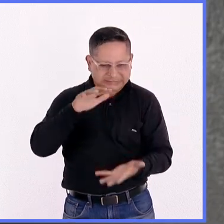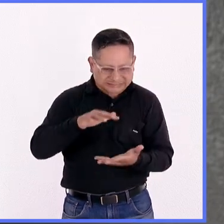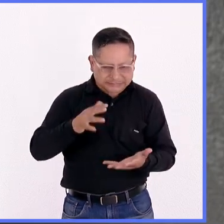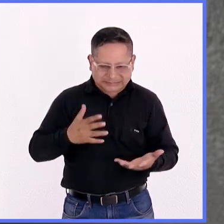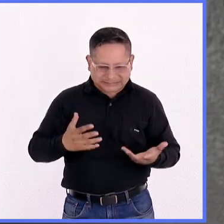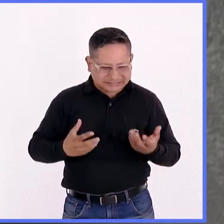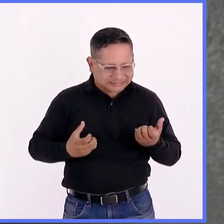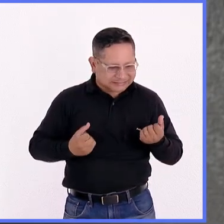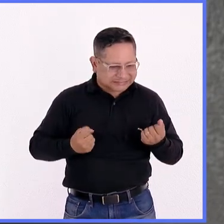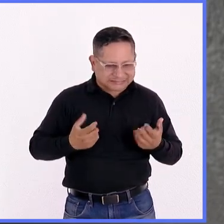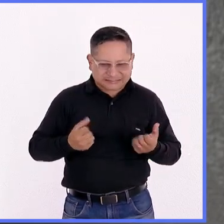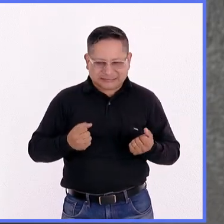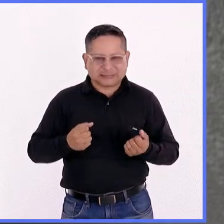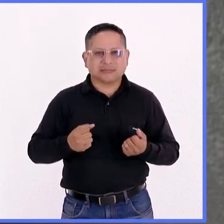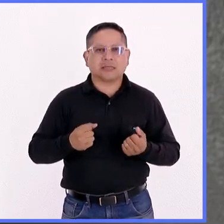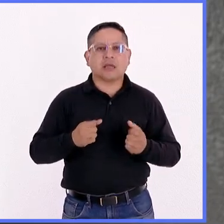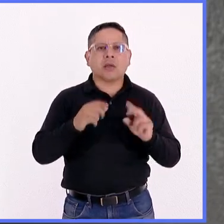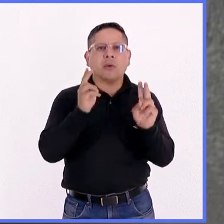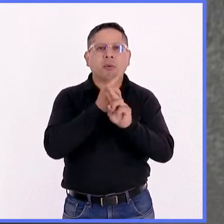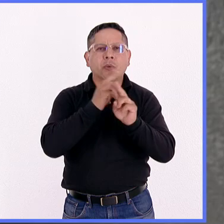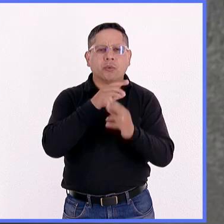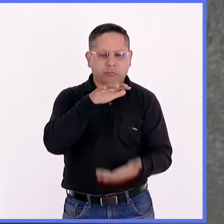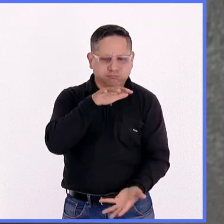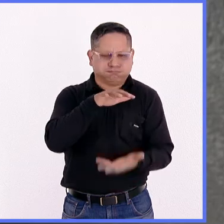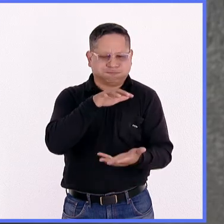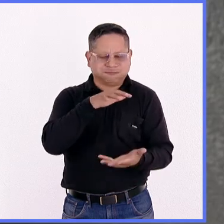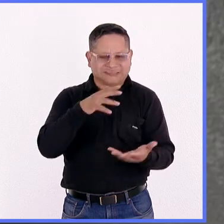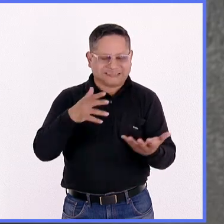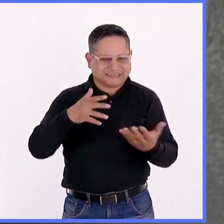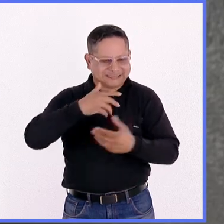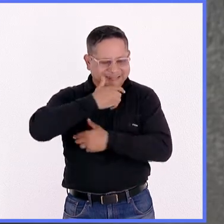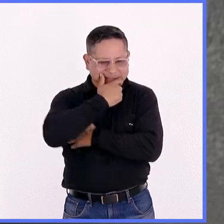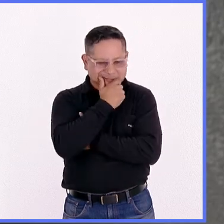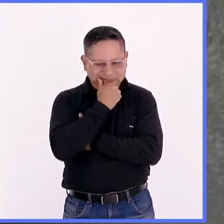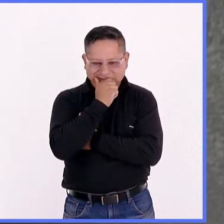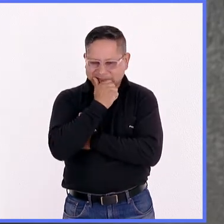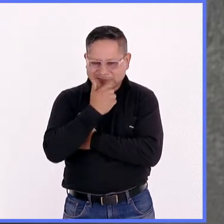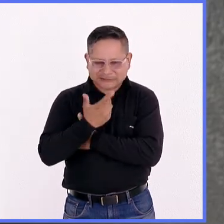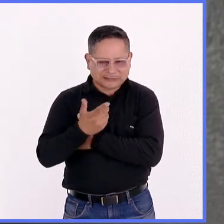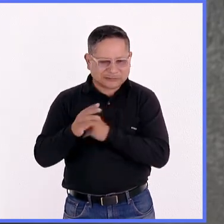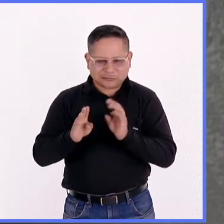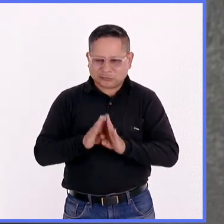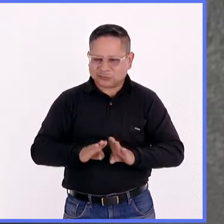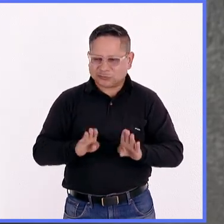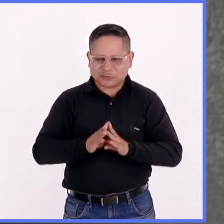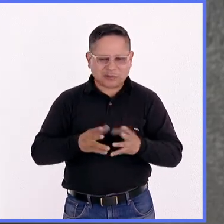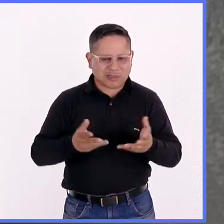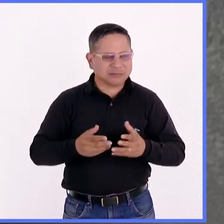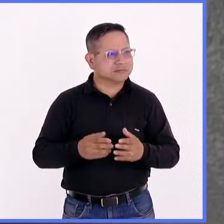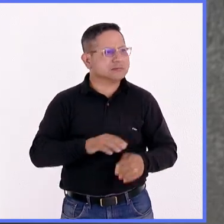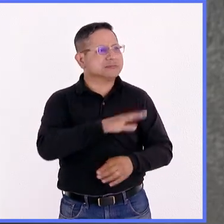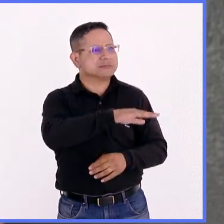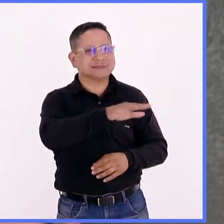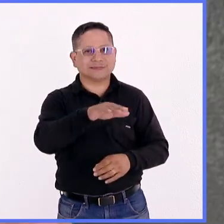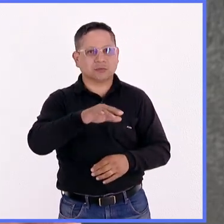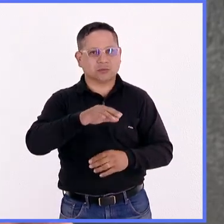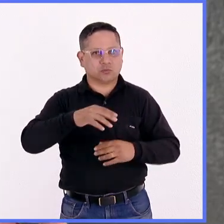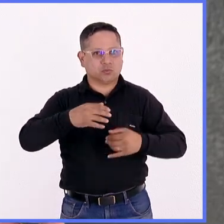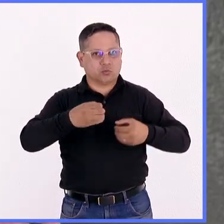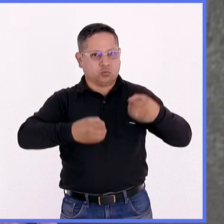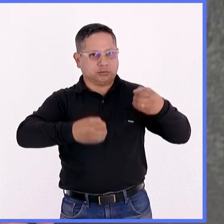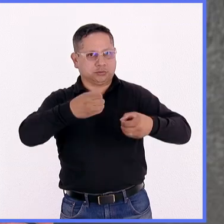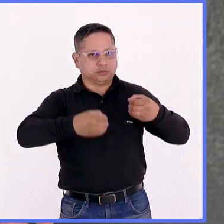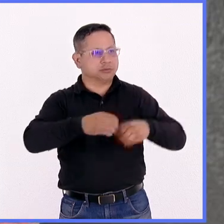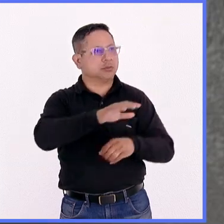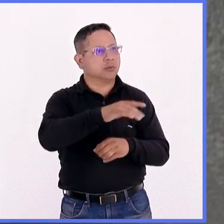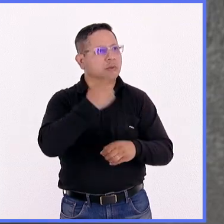acoplar el cohete empujaba el aire. No había manera y tuvimos que dialogar con los organizadores y encontramos la